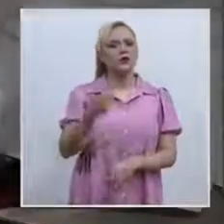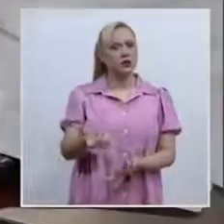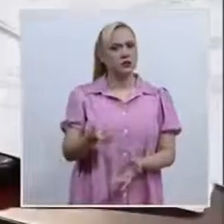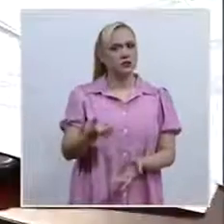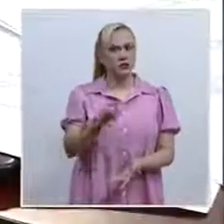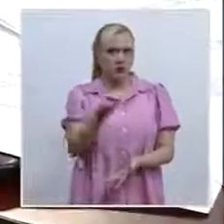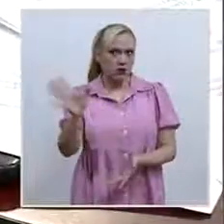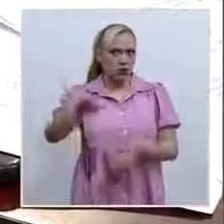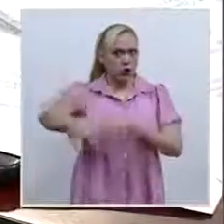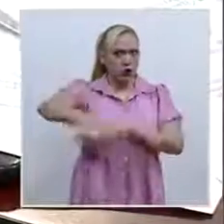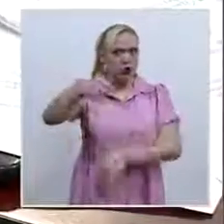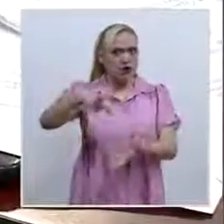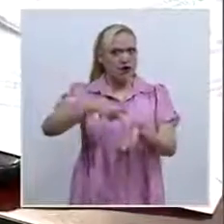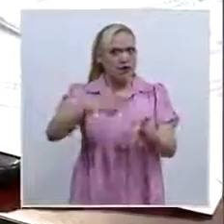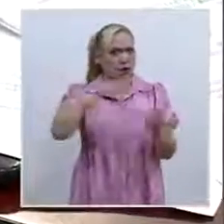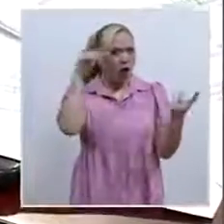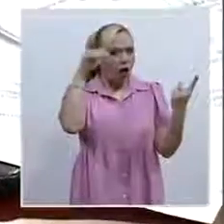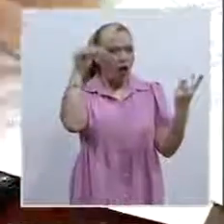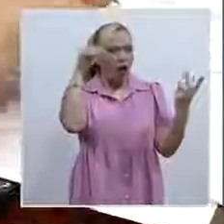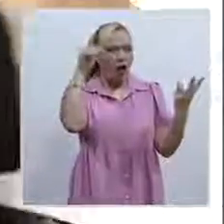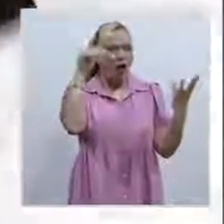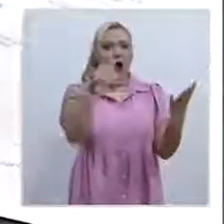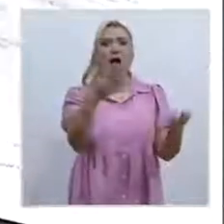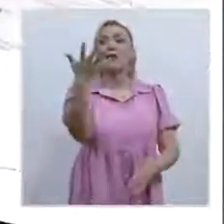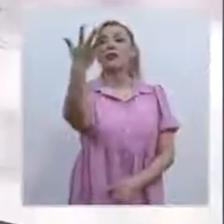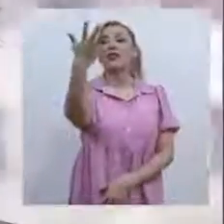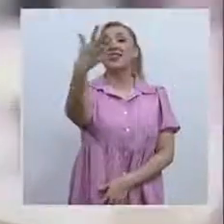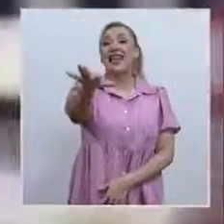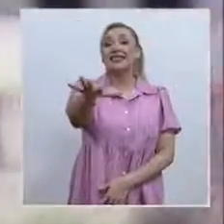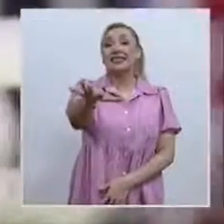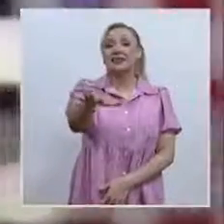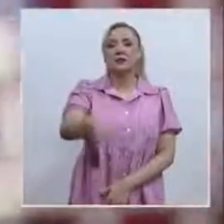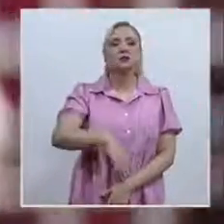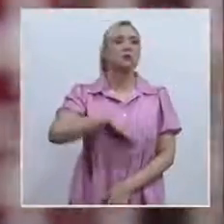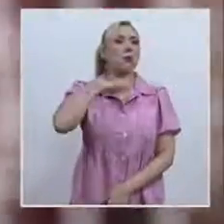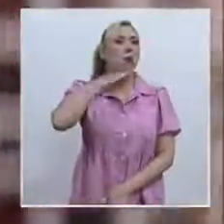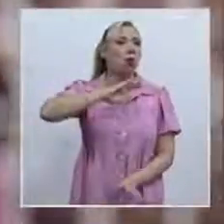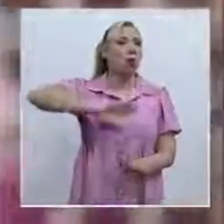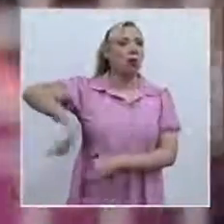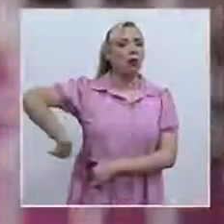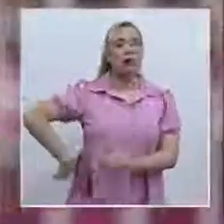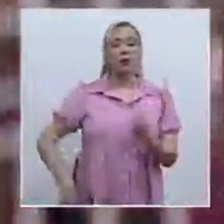veces. En 10 de los casos no ha cumplido con las sentencias. Poder Informativo, Mario López Peña.